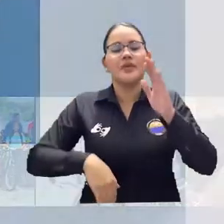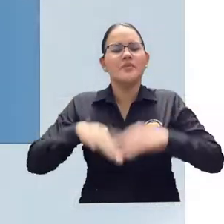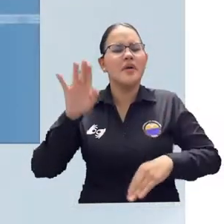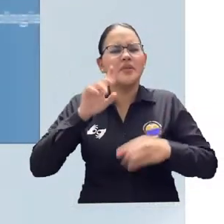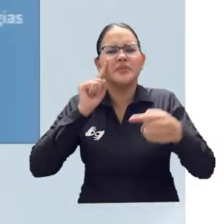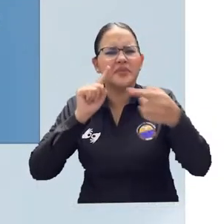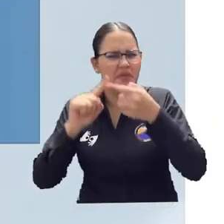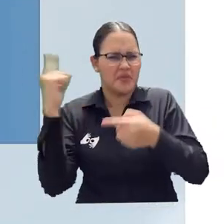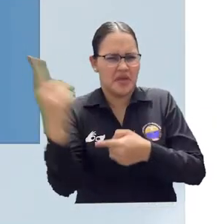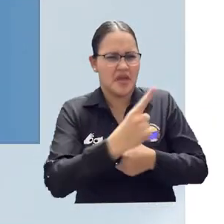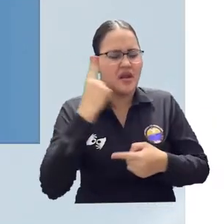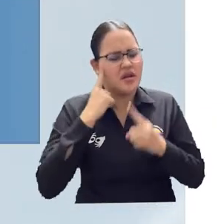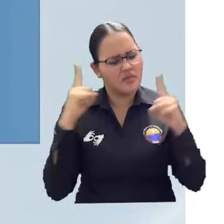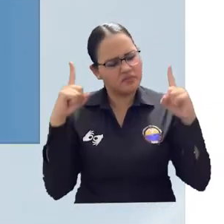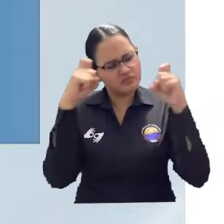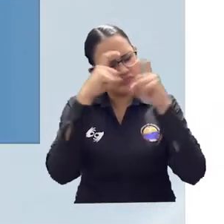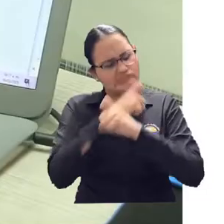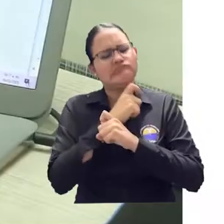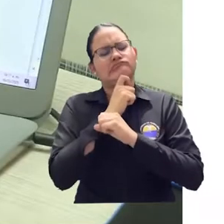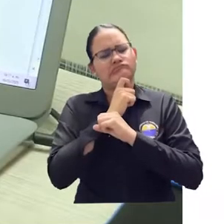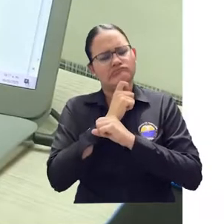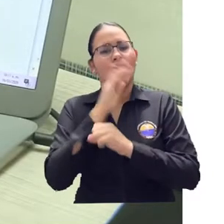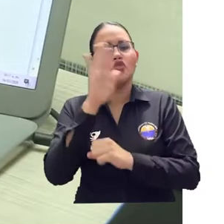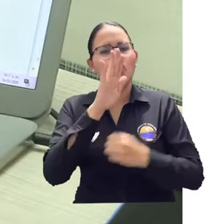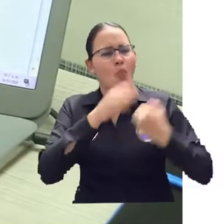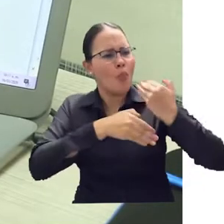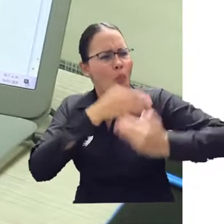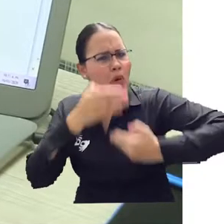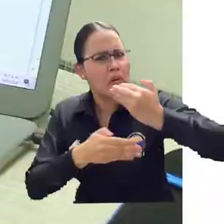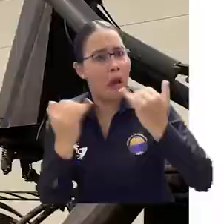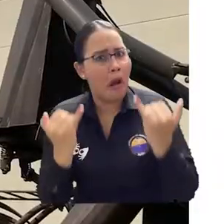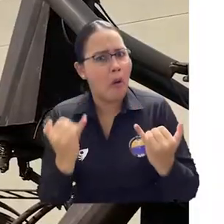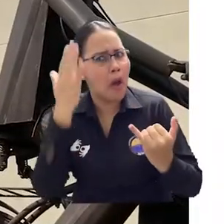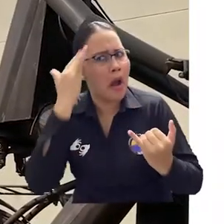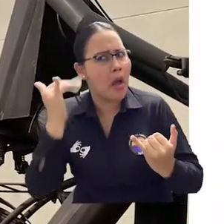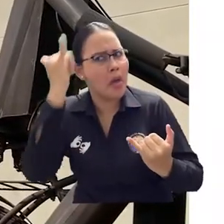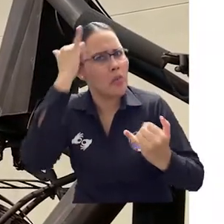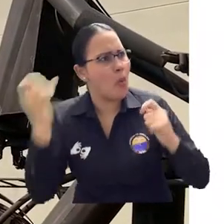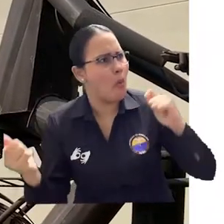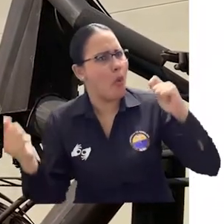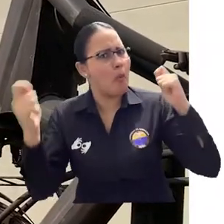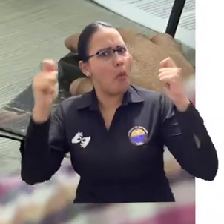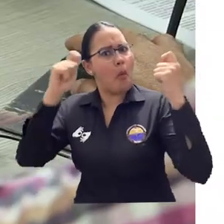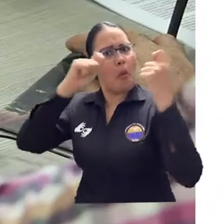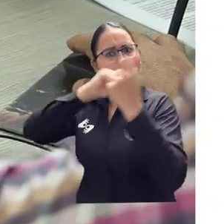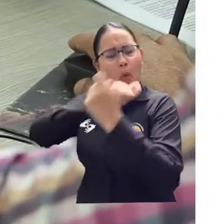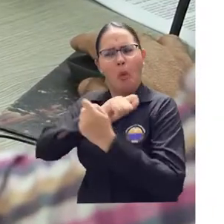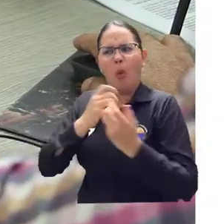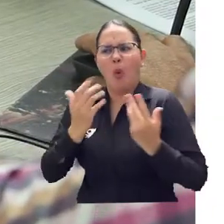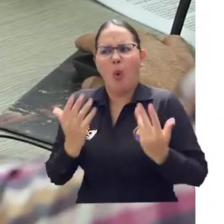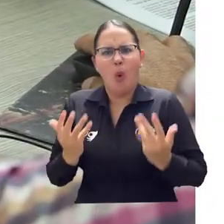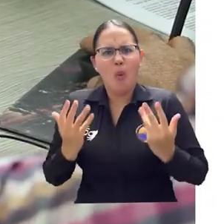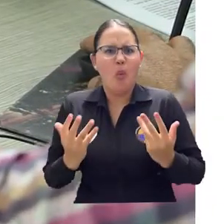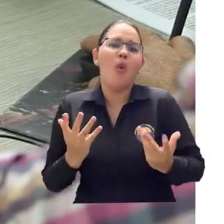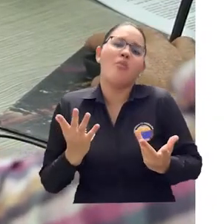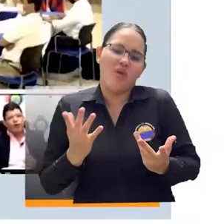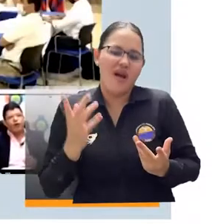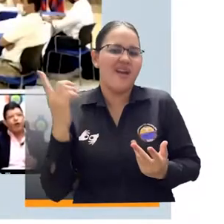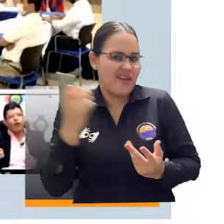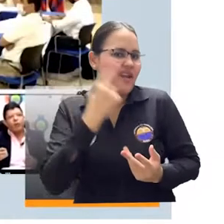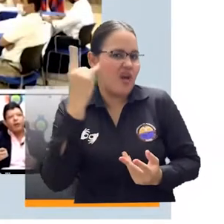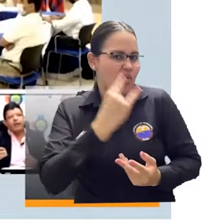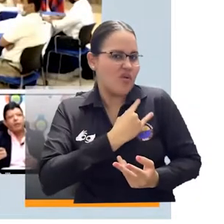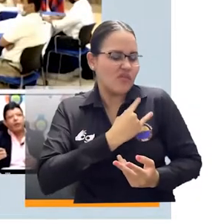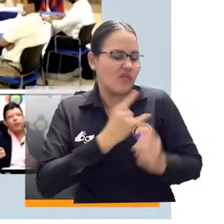Como un escenario de reflexión académica sobre los procesos de transformación a los que se ha enfrentado la educación superior ante la